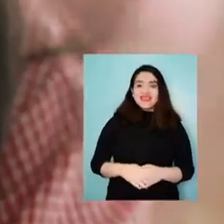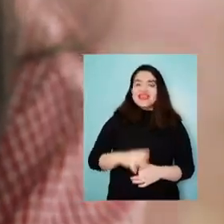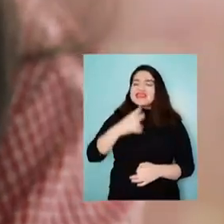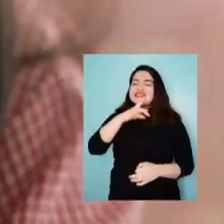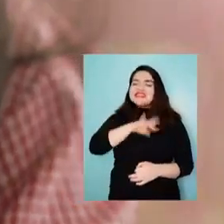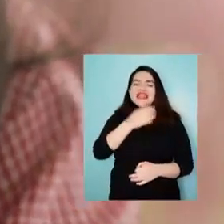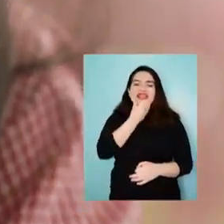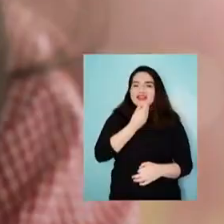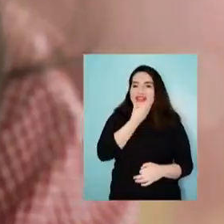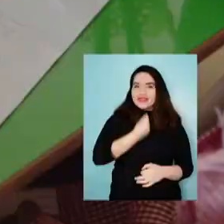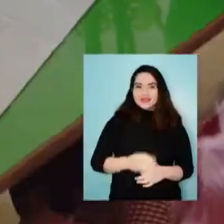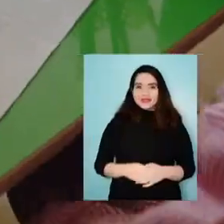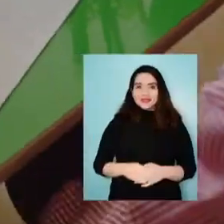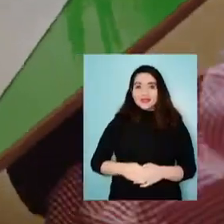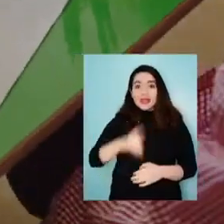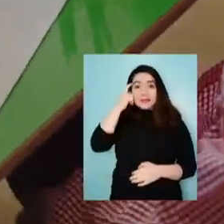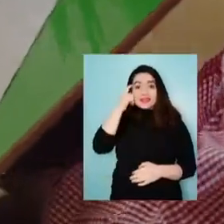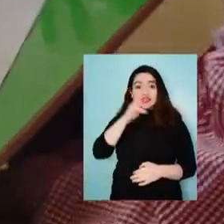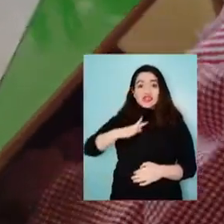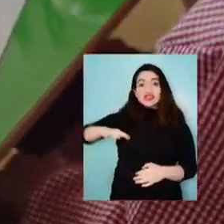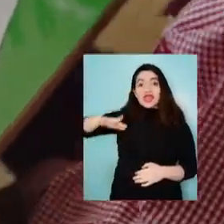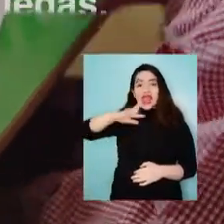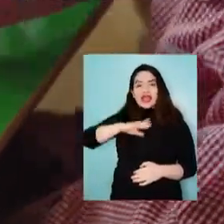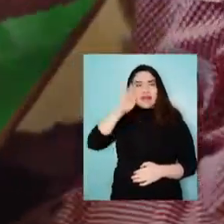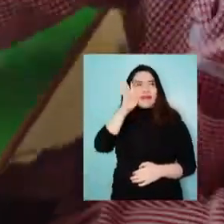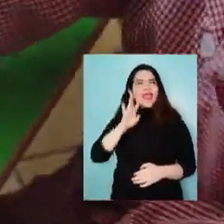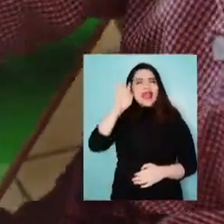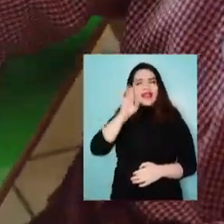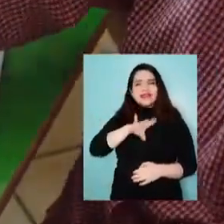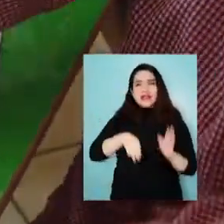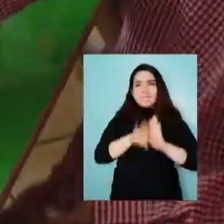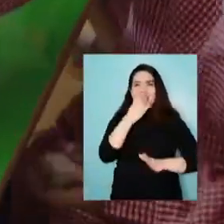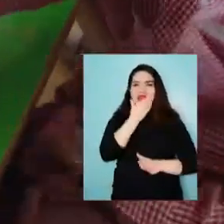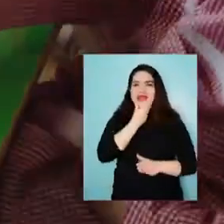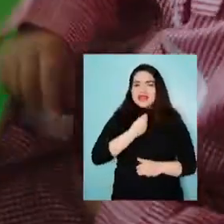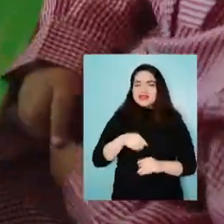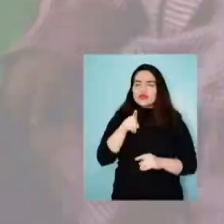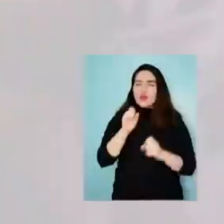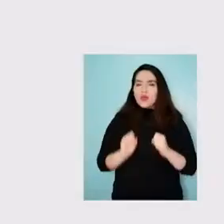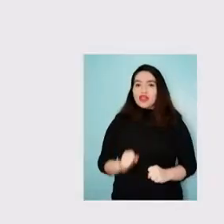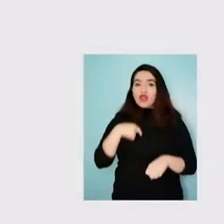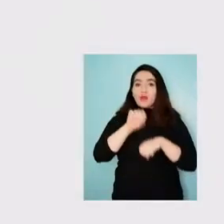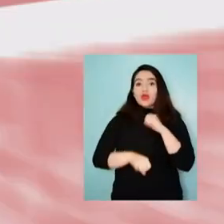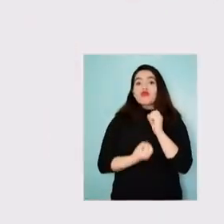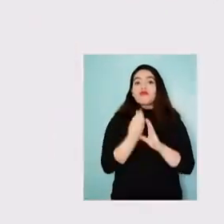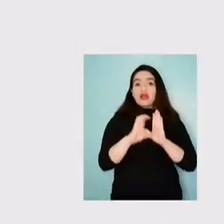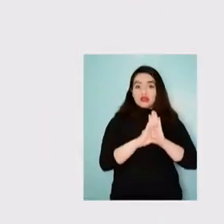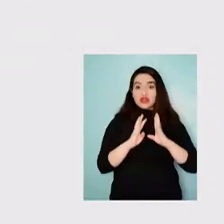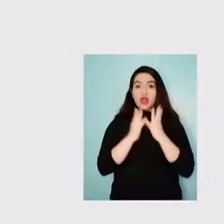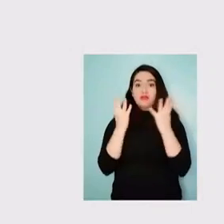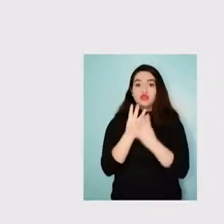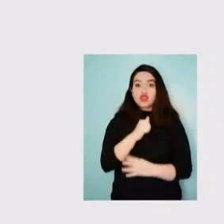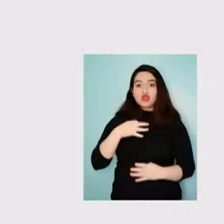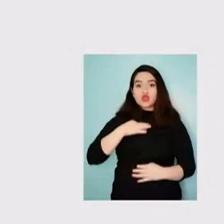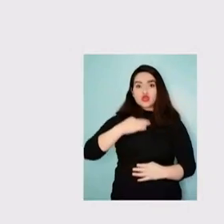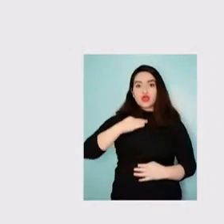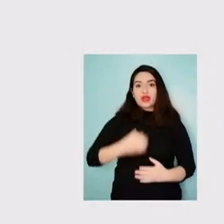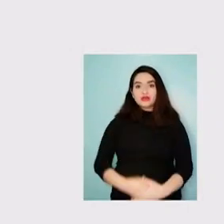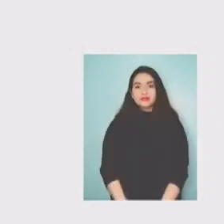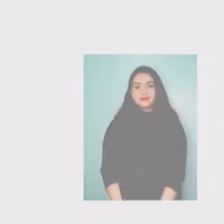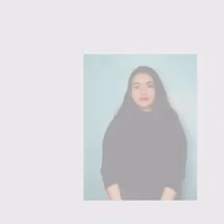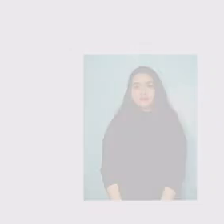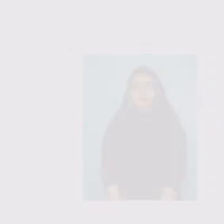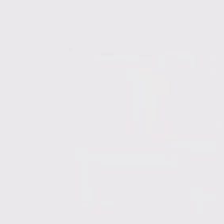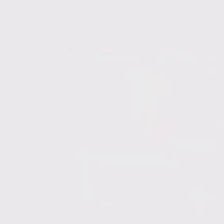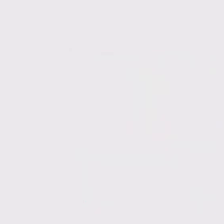Un chile lindo y lindo. Usa tu actitud socialista. Imagina el chile más lindo que puedas. Yo apruebo. Nueva constitución y